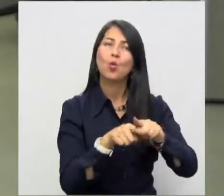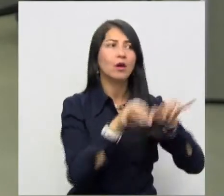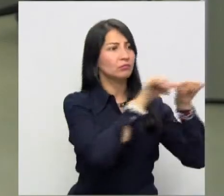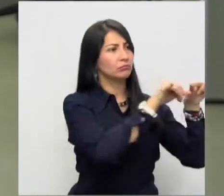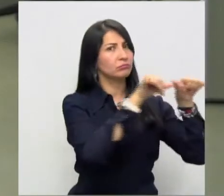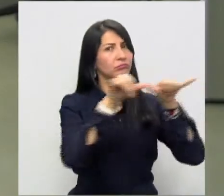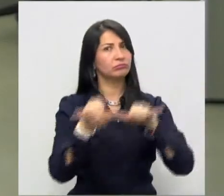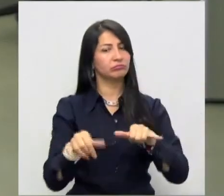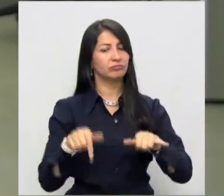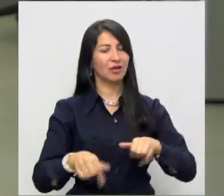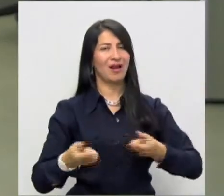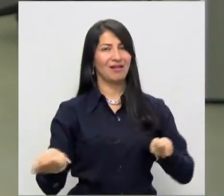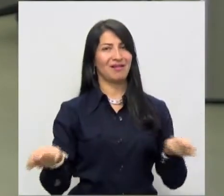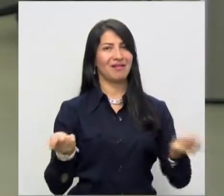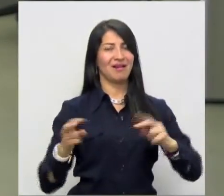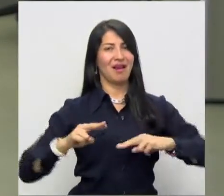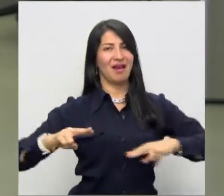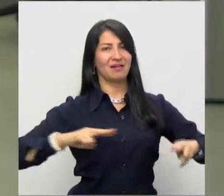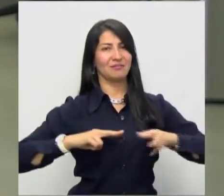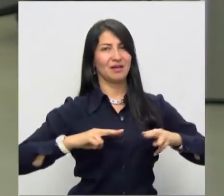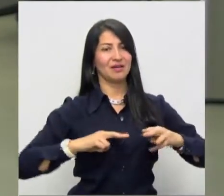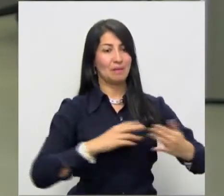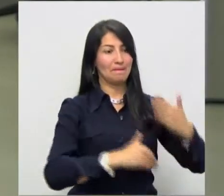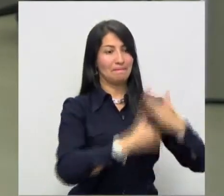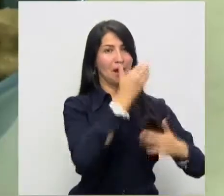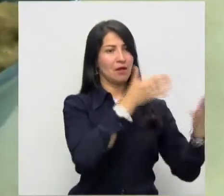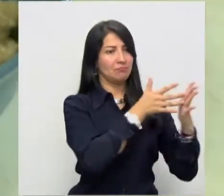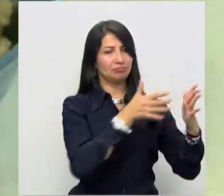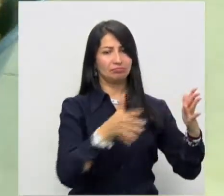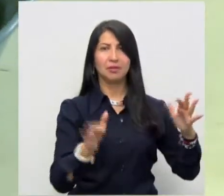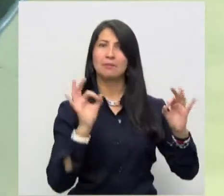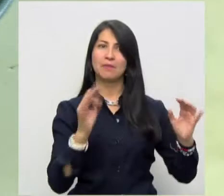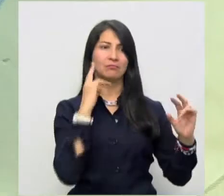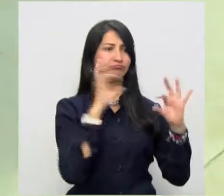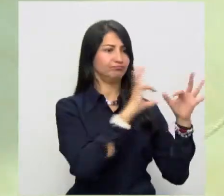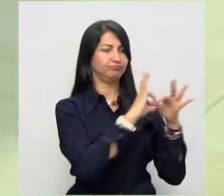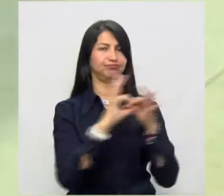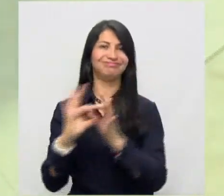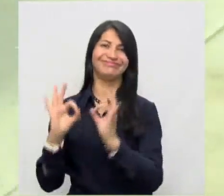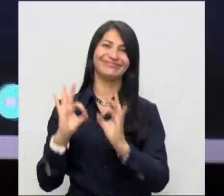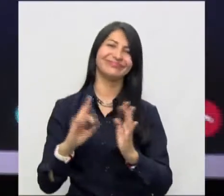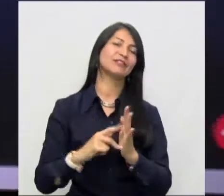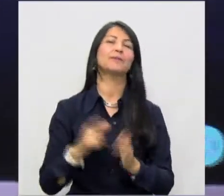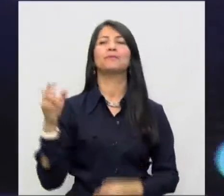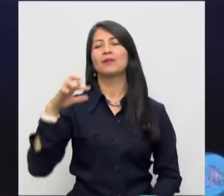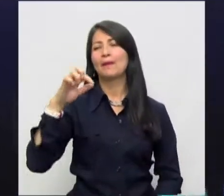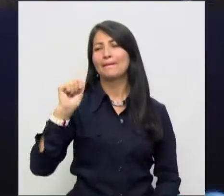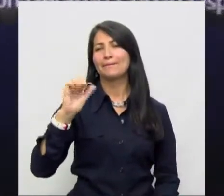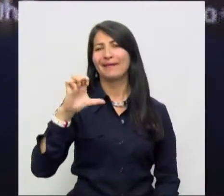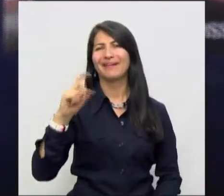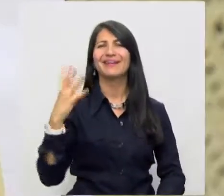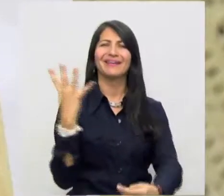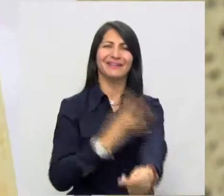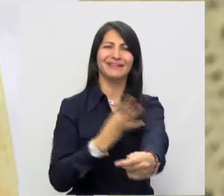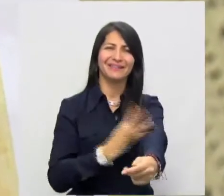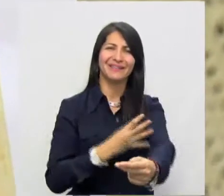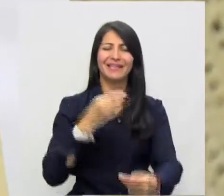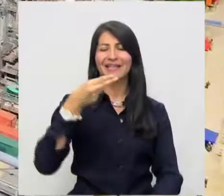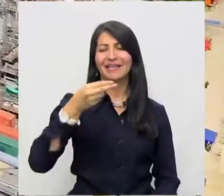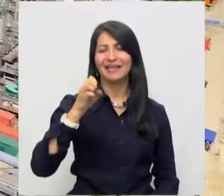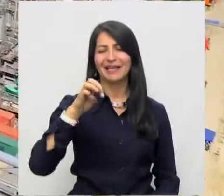tuvo la actual administración desde su inicio hasta su final. Casos emblemáticos como el PAE, el Cártel de la Hemofilia,